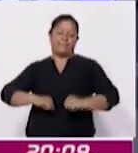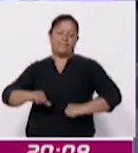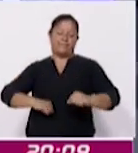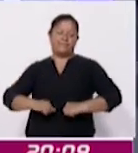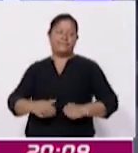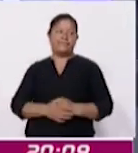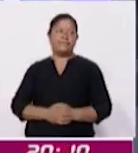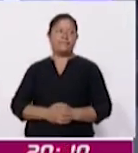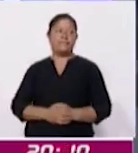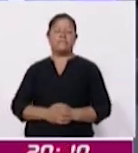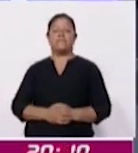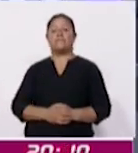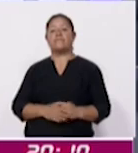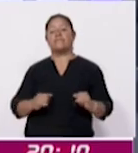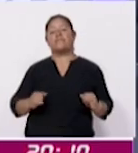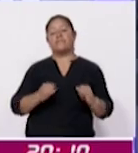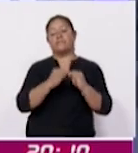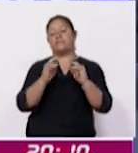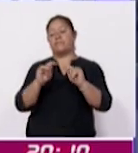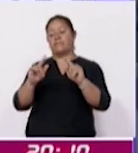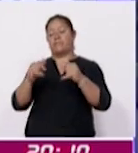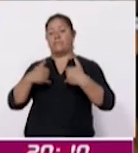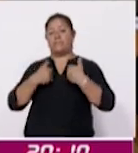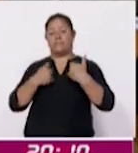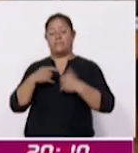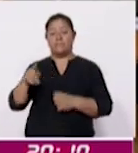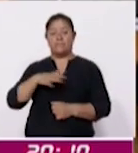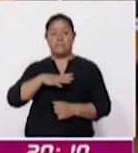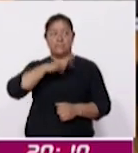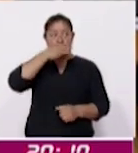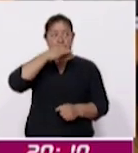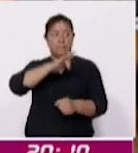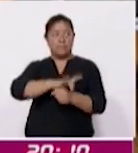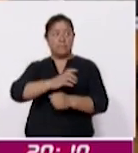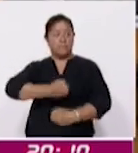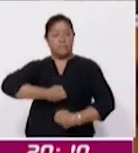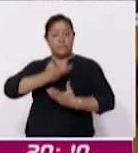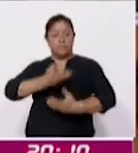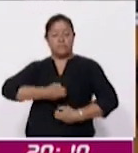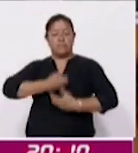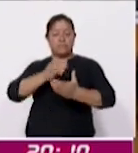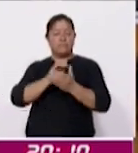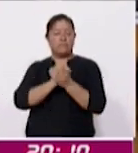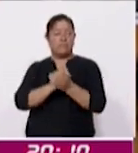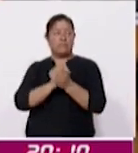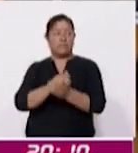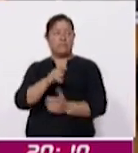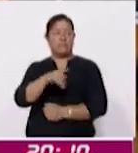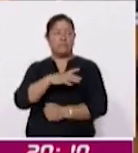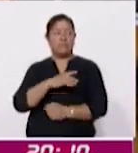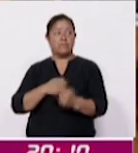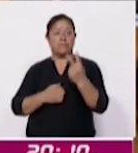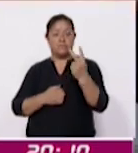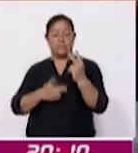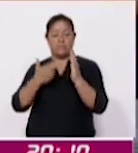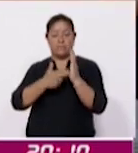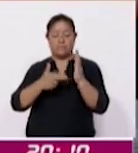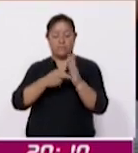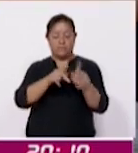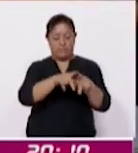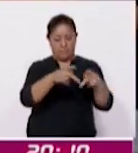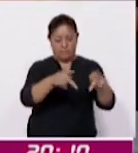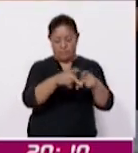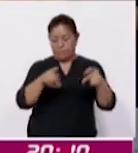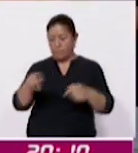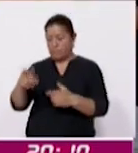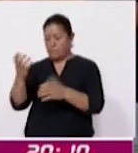El Instituto Tlaxcalteca de la Juventud realizó el festival Express Tarte Rifa, en el que se desarrollaron dos talleres, periodismo y